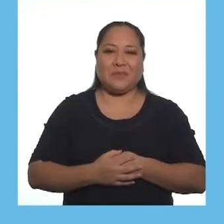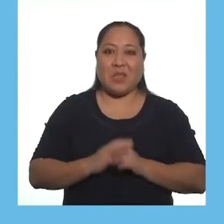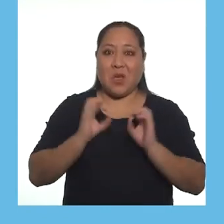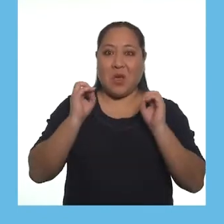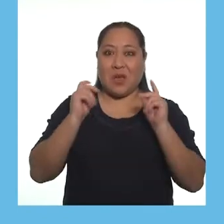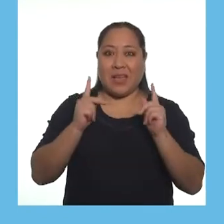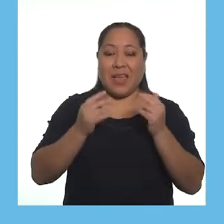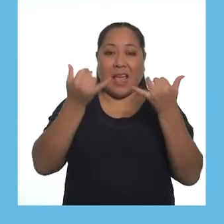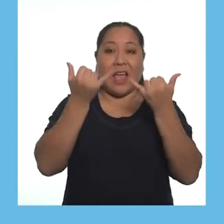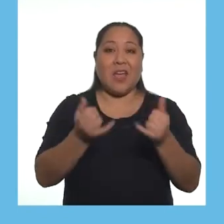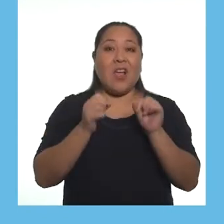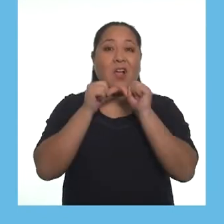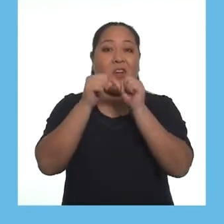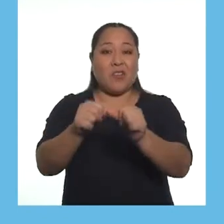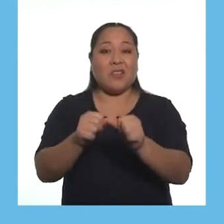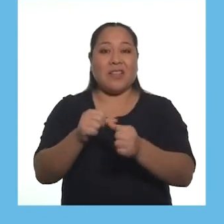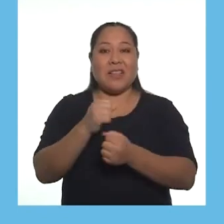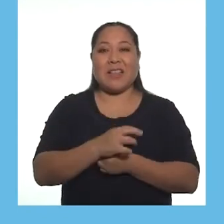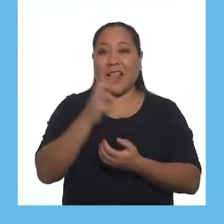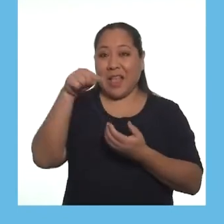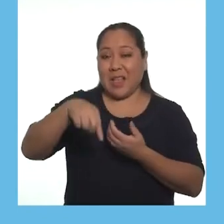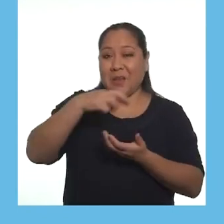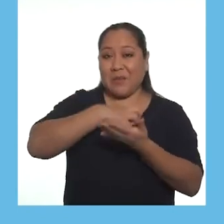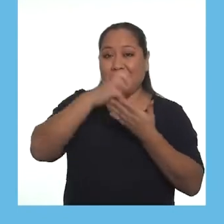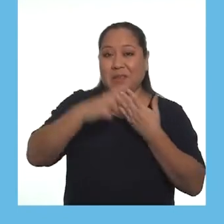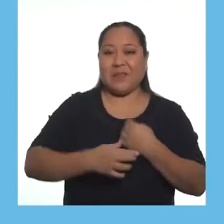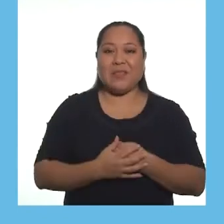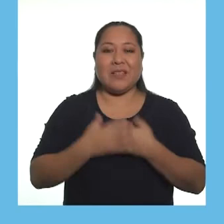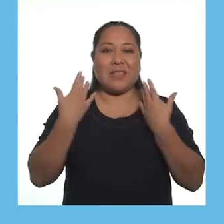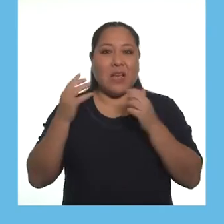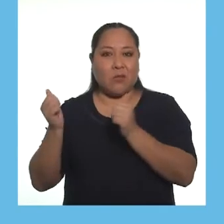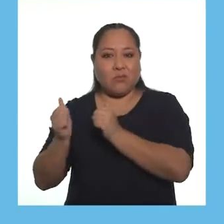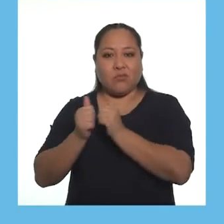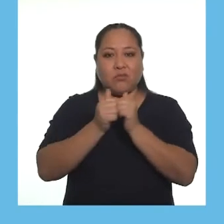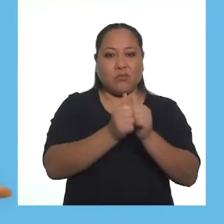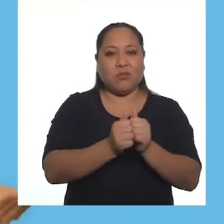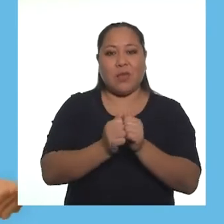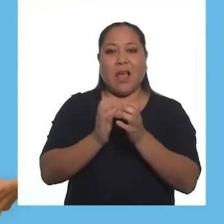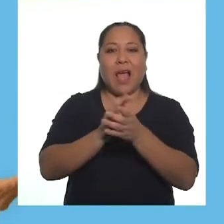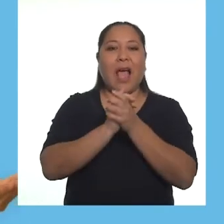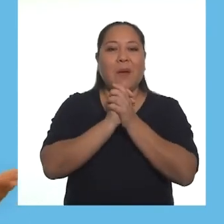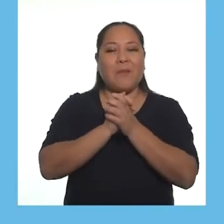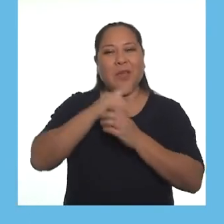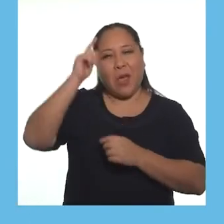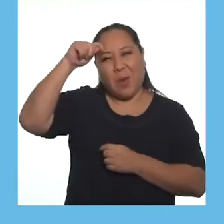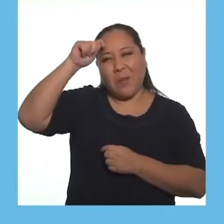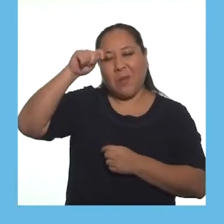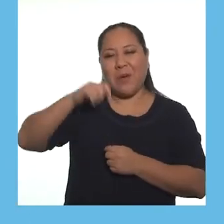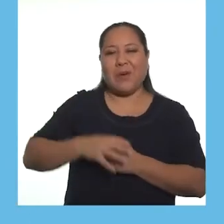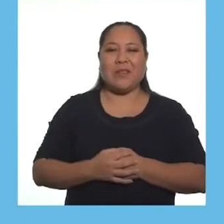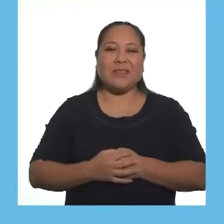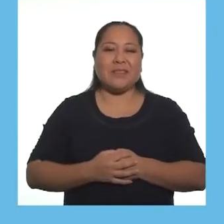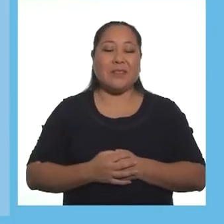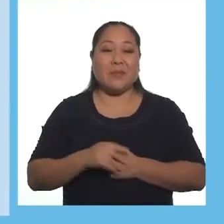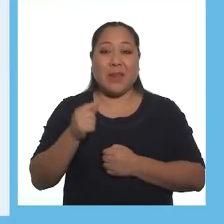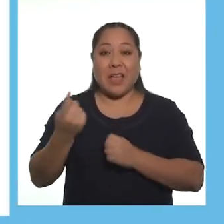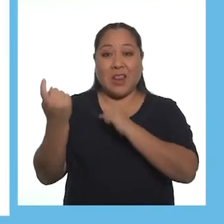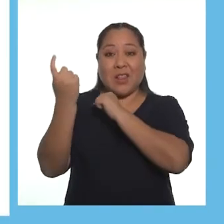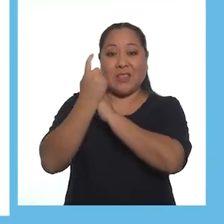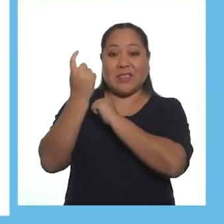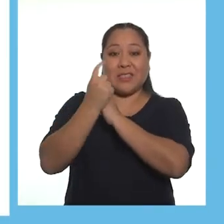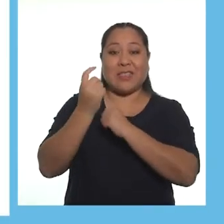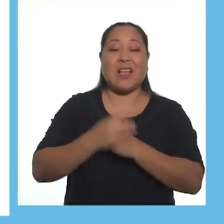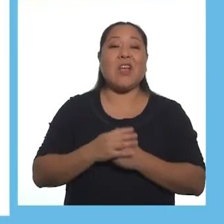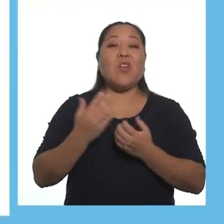favor. Bueno, ahora continuamos con el programa. Ya está con nosotros nuestro amigo Paul